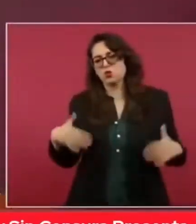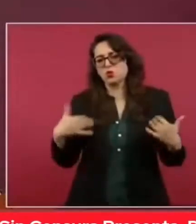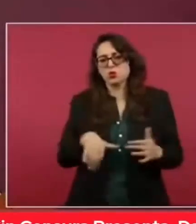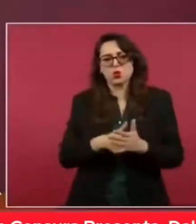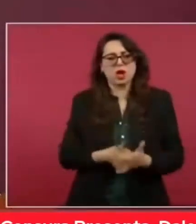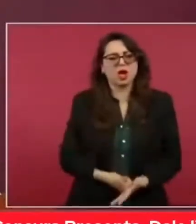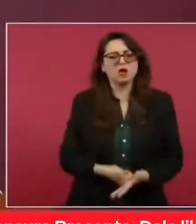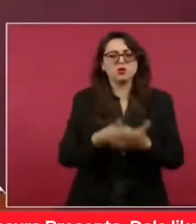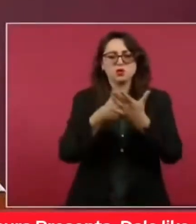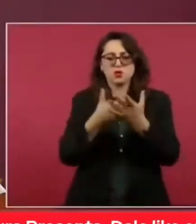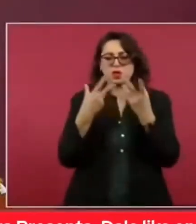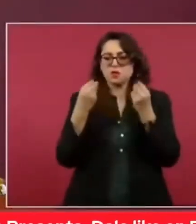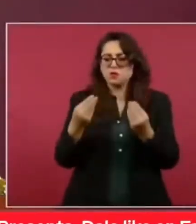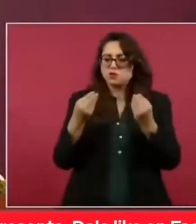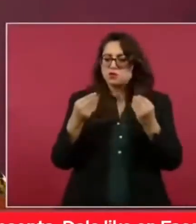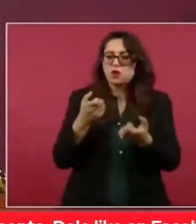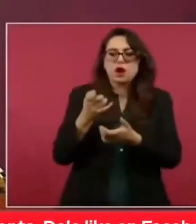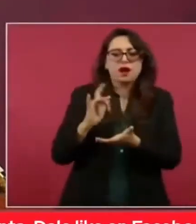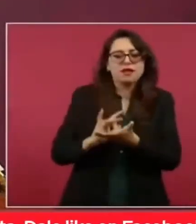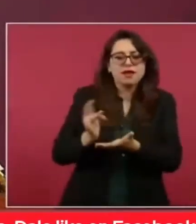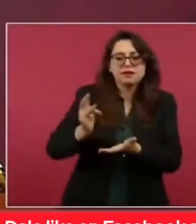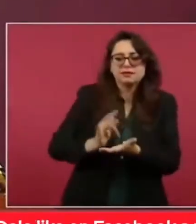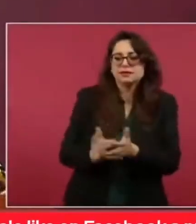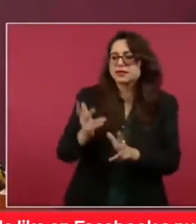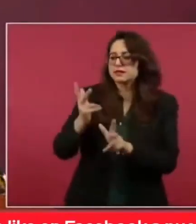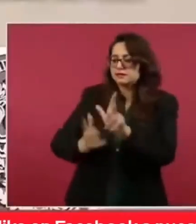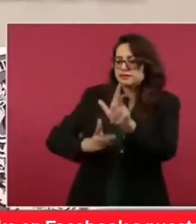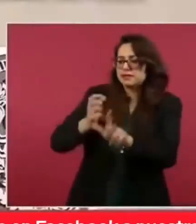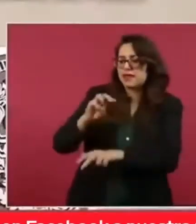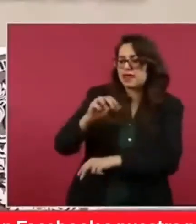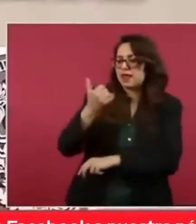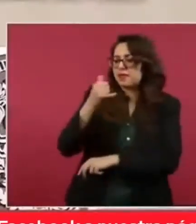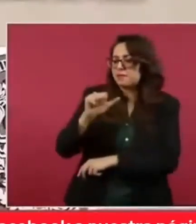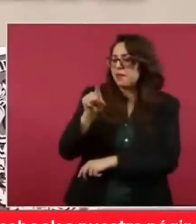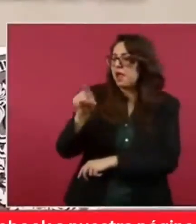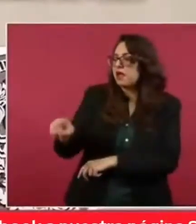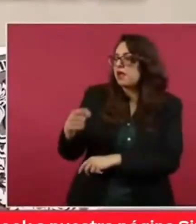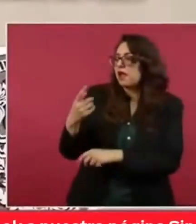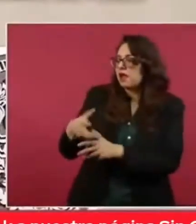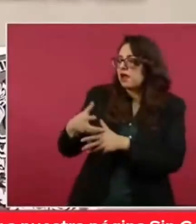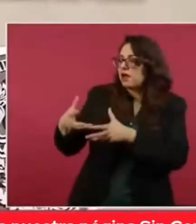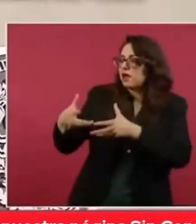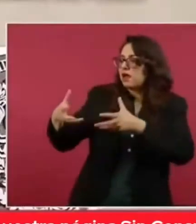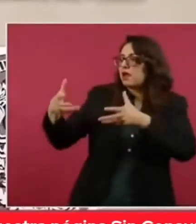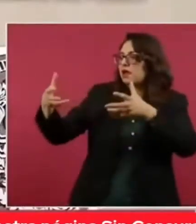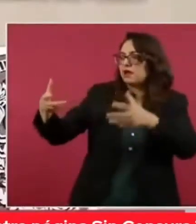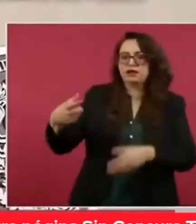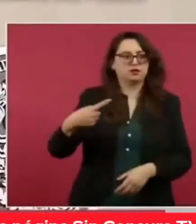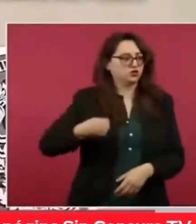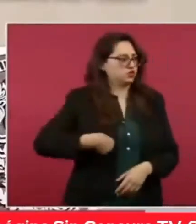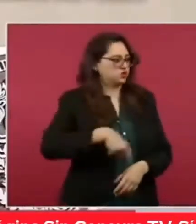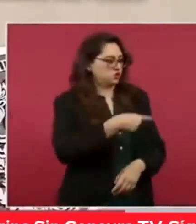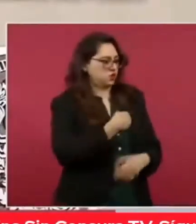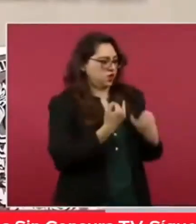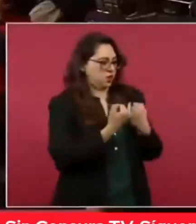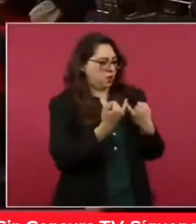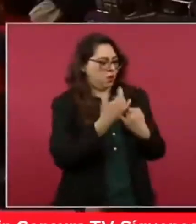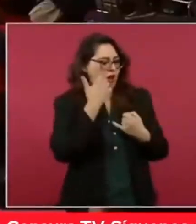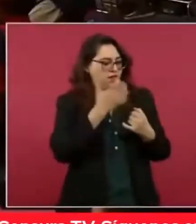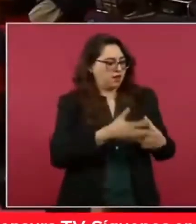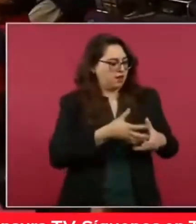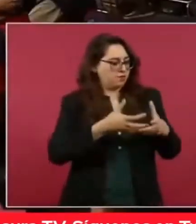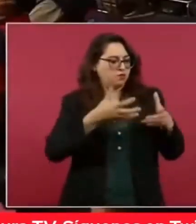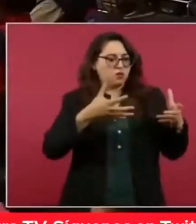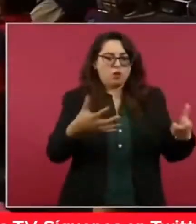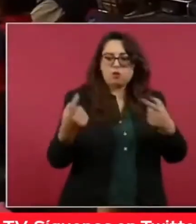nos encaminó a crear este modelo porque debemos darle apoyo y seguimiento a todo el crecimiento económico que seguirá surgiendo, a las nuevas